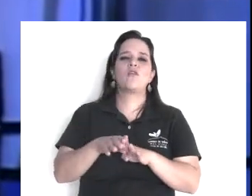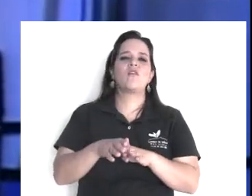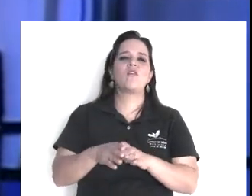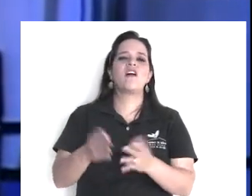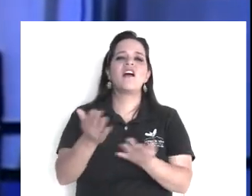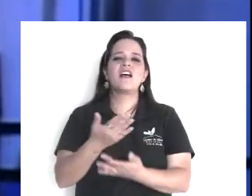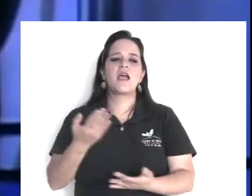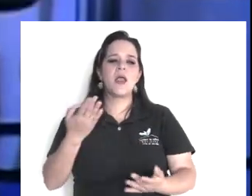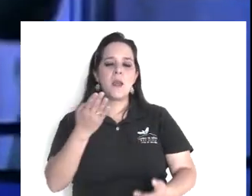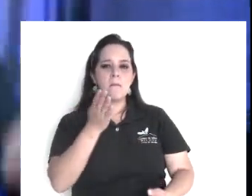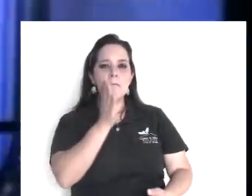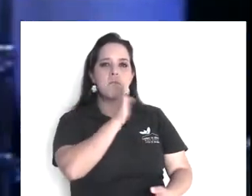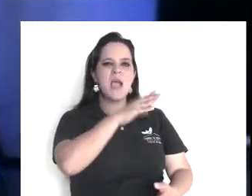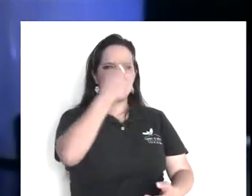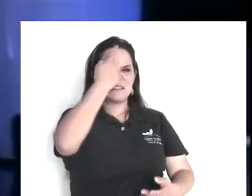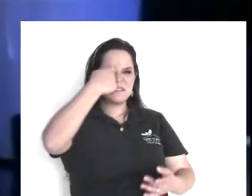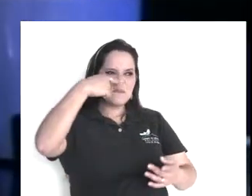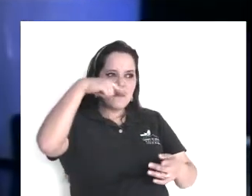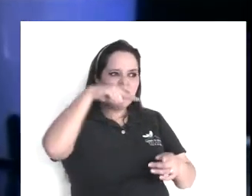judiza, entonces,